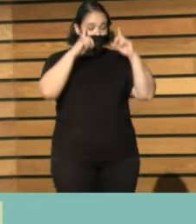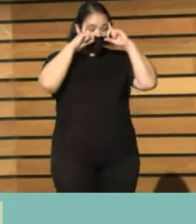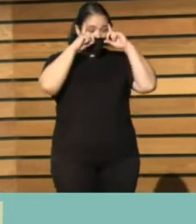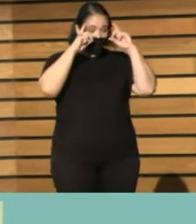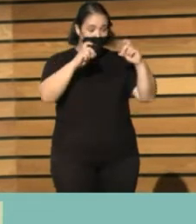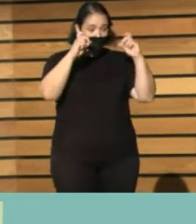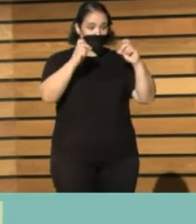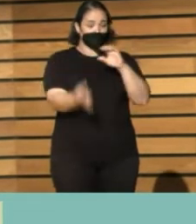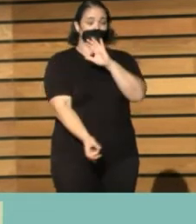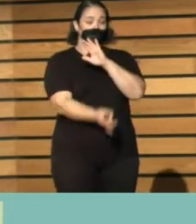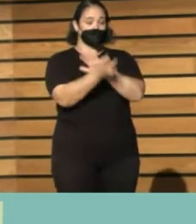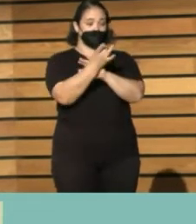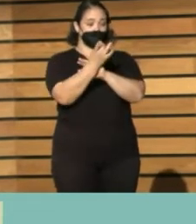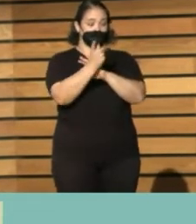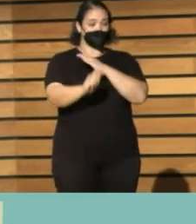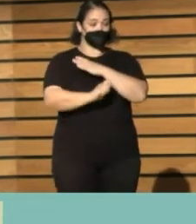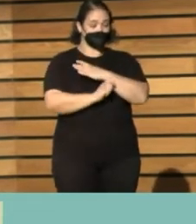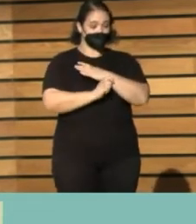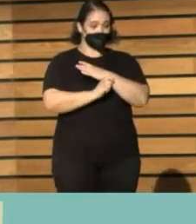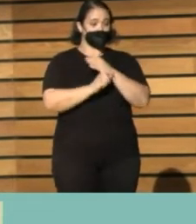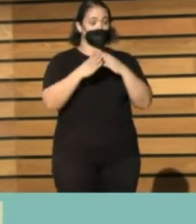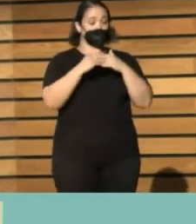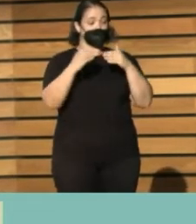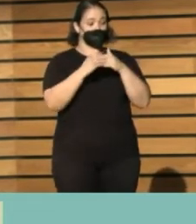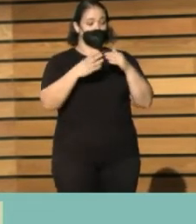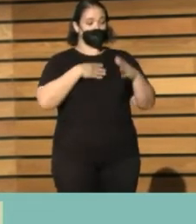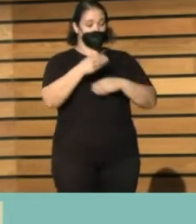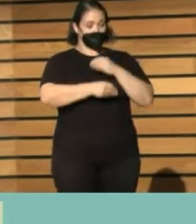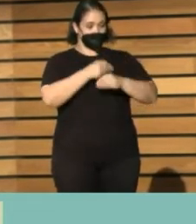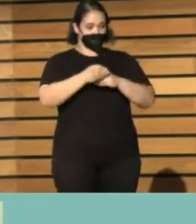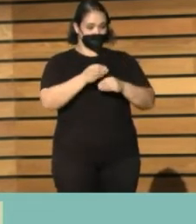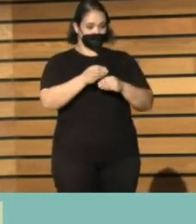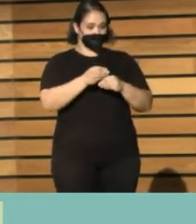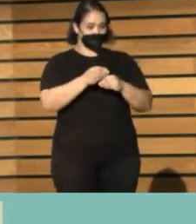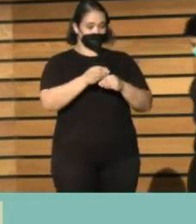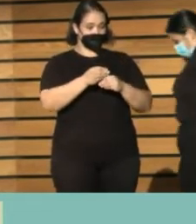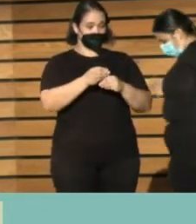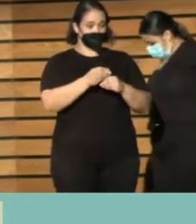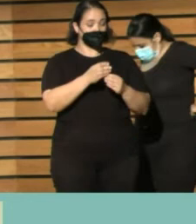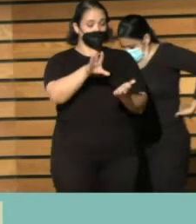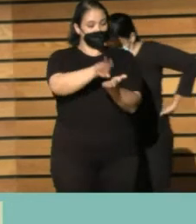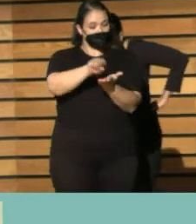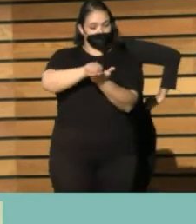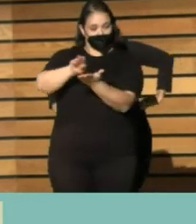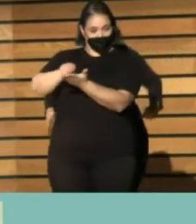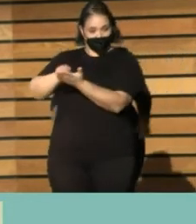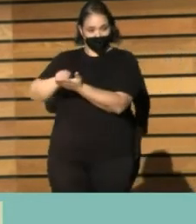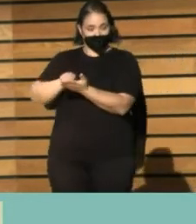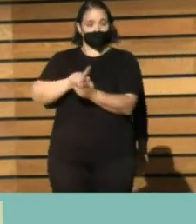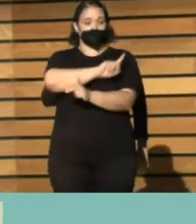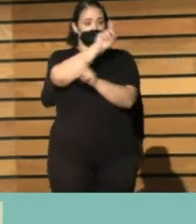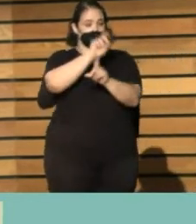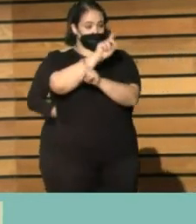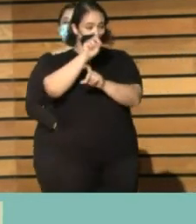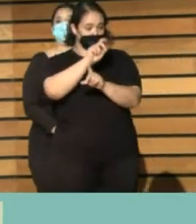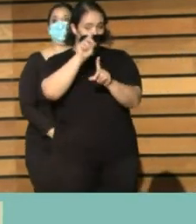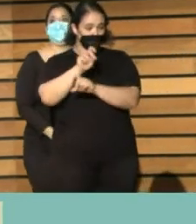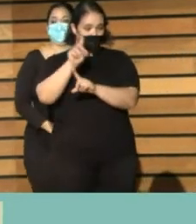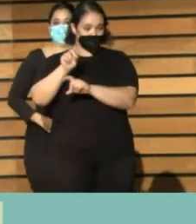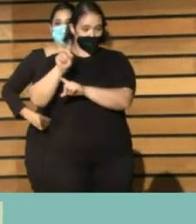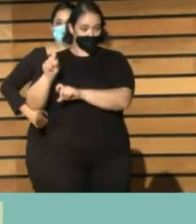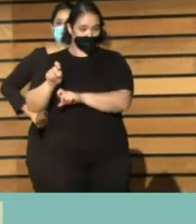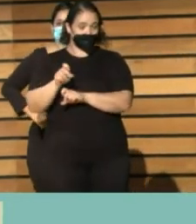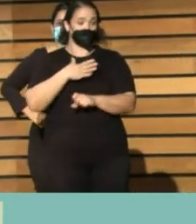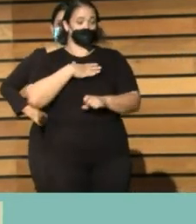crear mecanismos que den voz a los usuarios, recojan sus quejas, ruegos y preguntas y también los de la